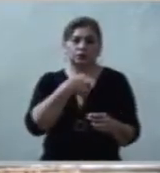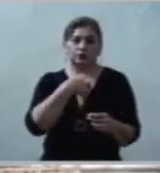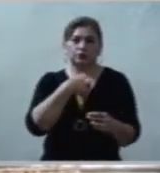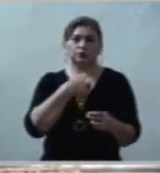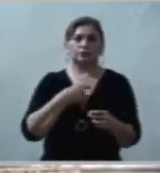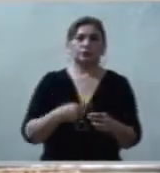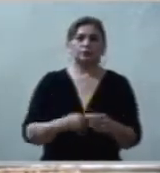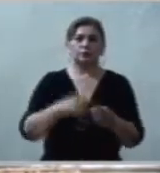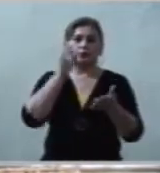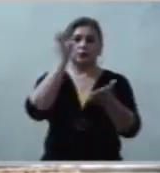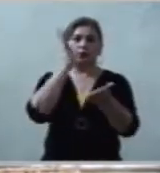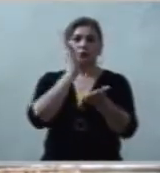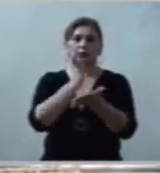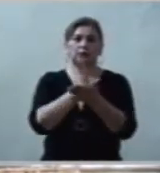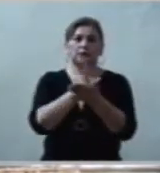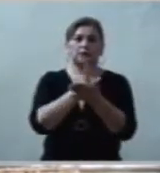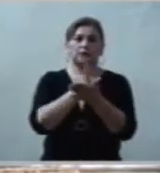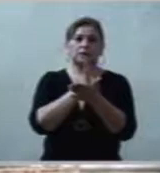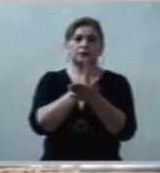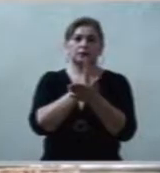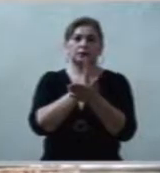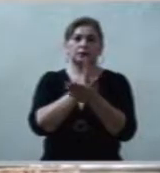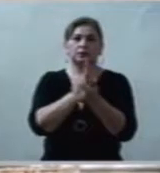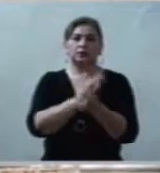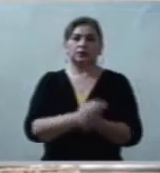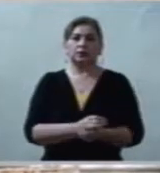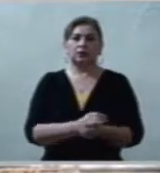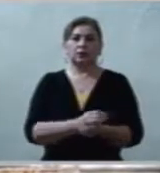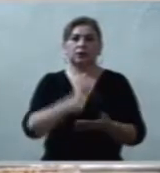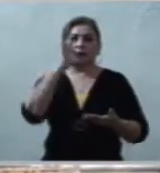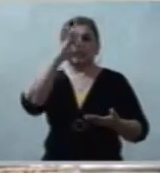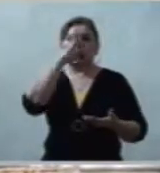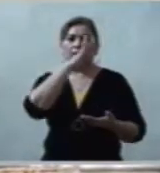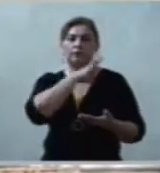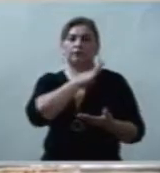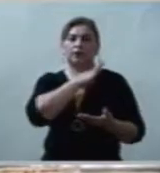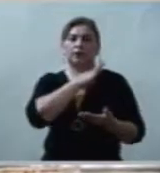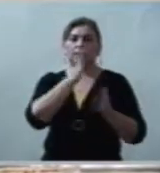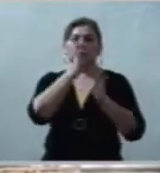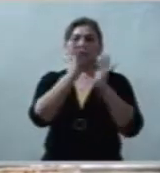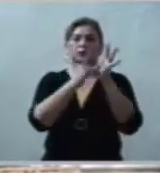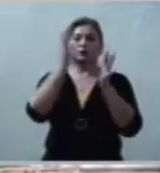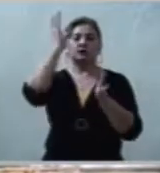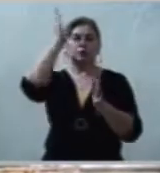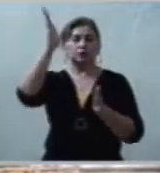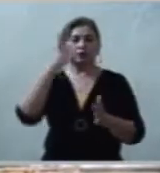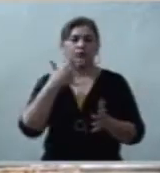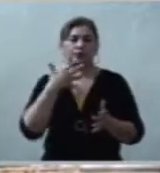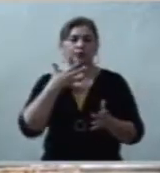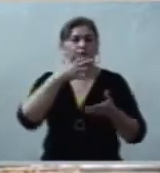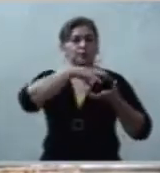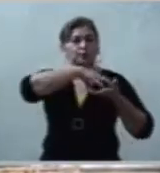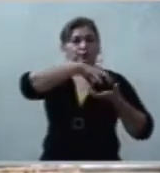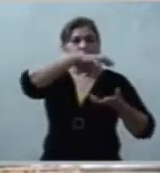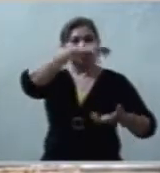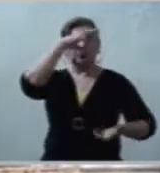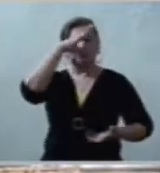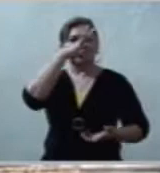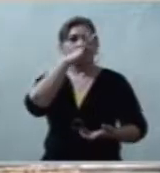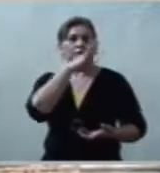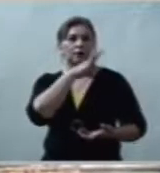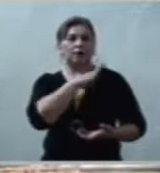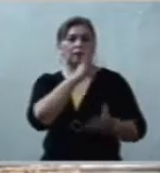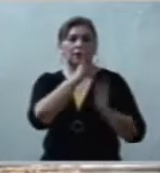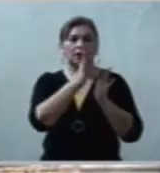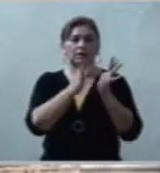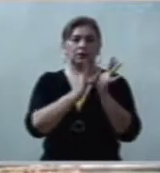únicamente de la fe en Jesucristo. Si no creemos en Él,